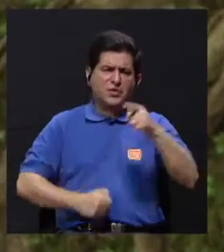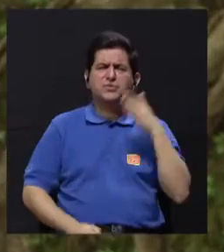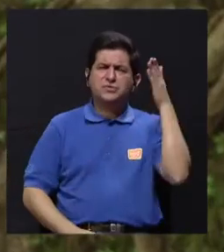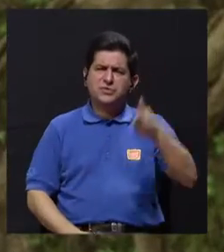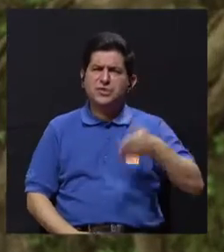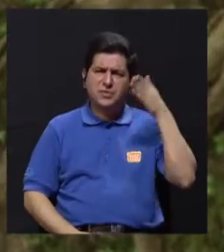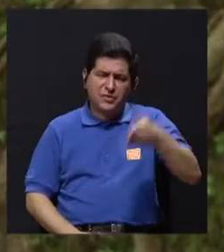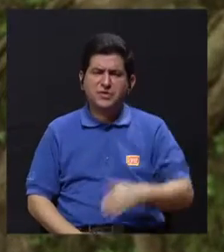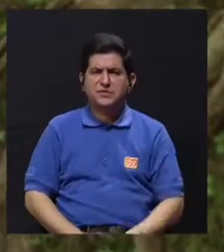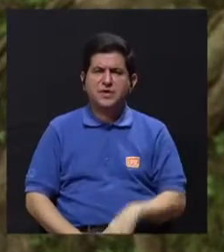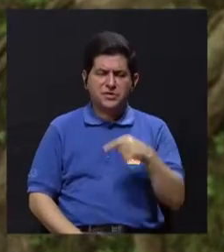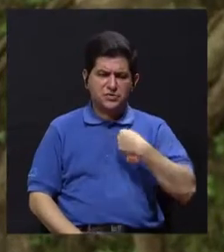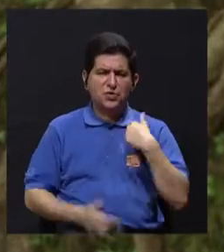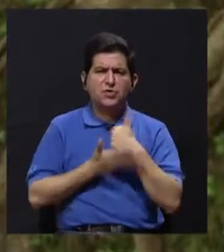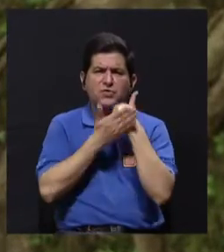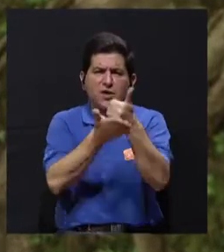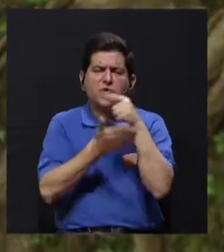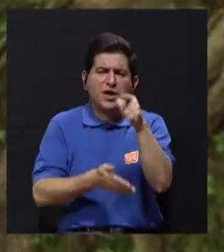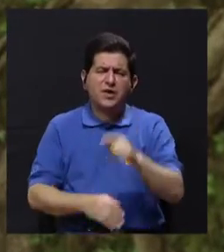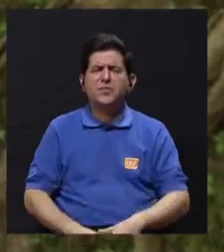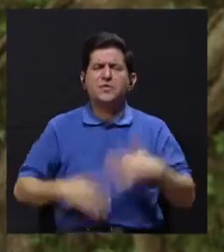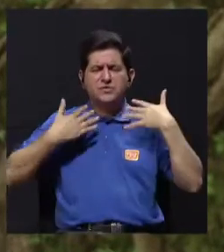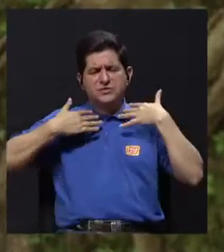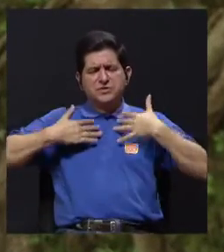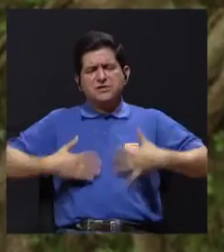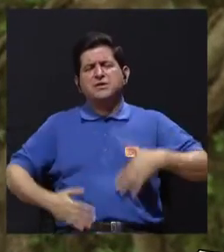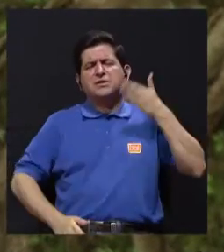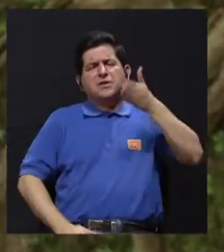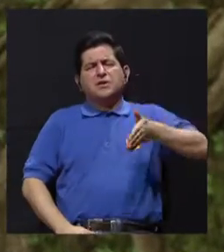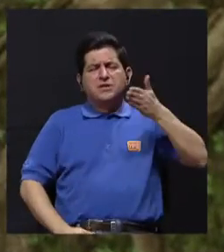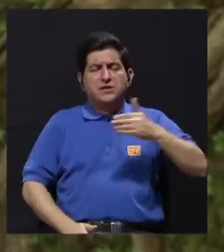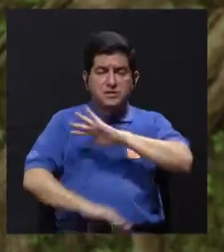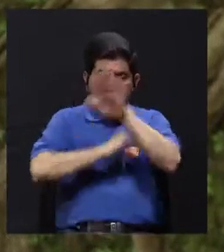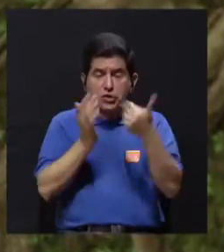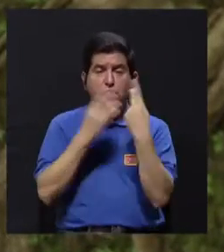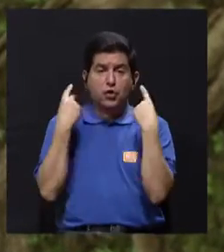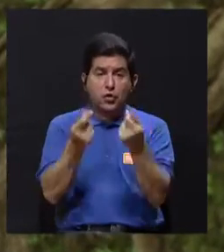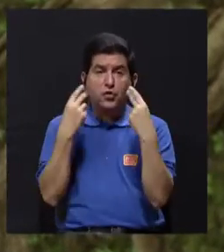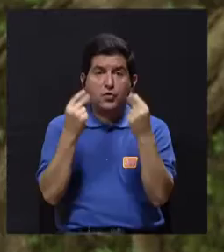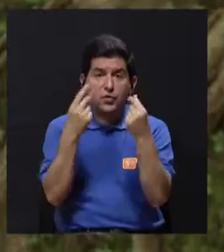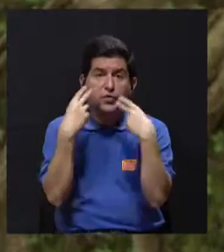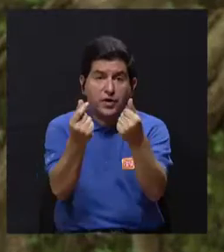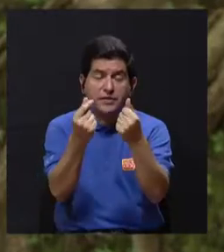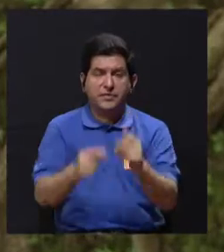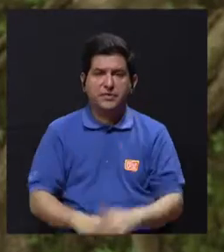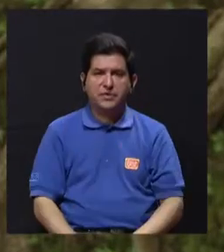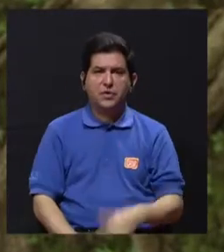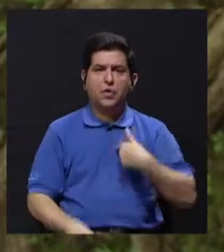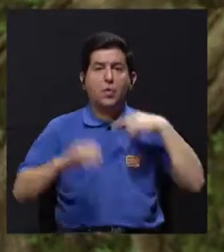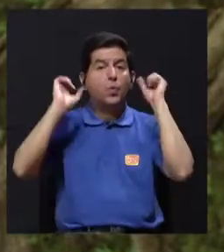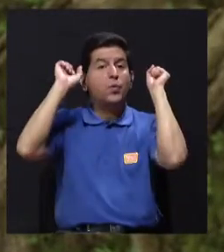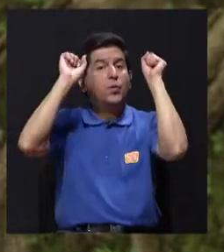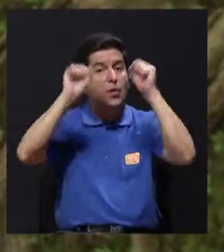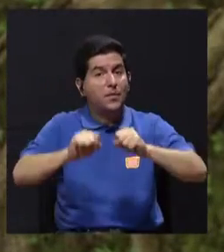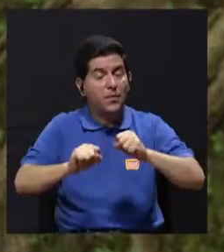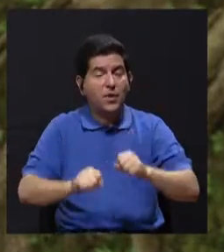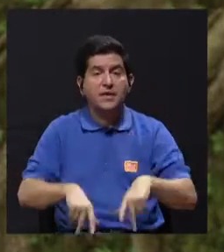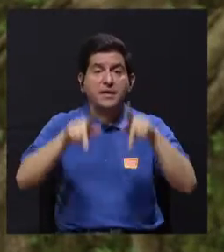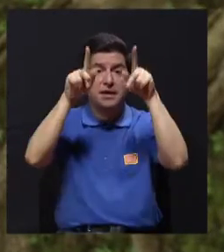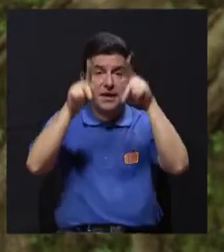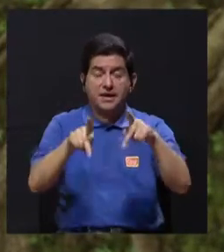porque se está bañando muy lento, lo voy a ayudar a vestirse porque se viste lentísimo y dura un montón. Entonces, uno lo quiere todo rápido, rápido, rápido. Y entonces, uno puede